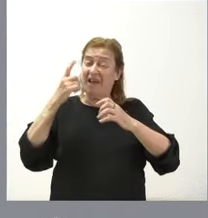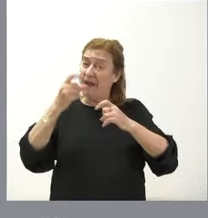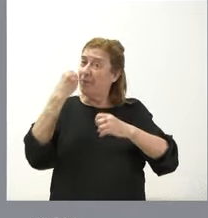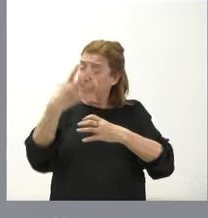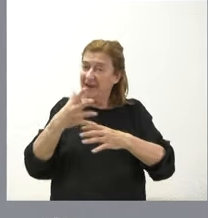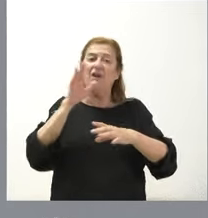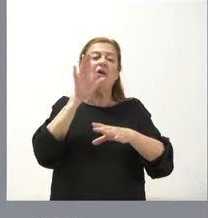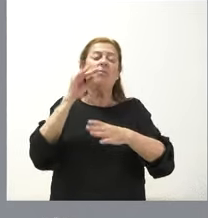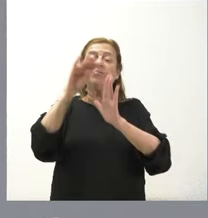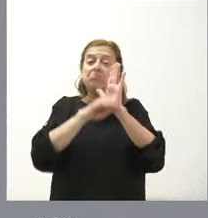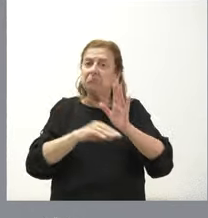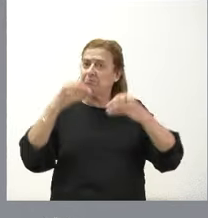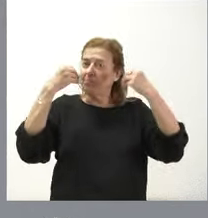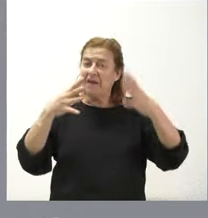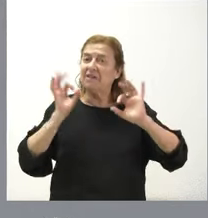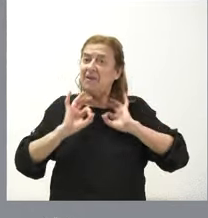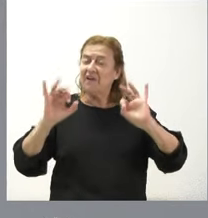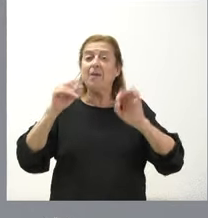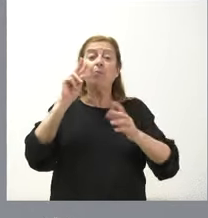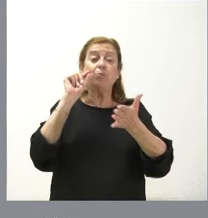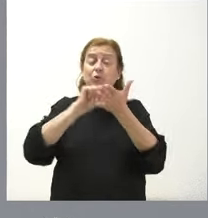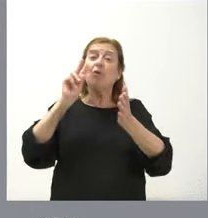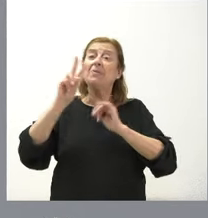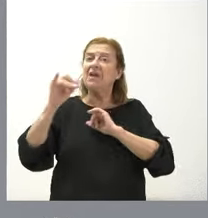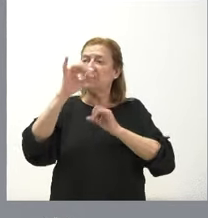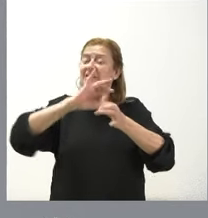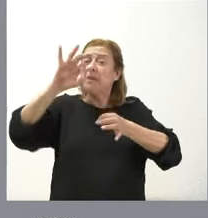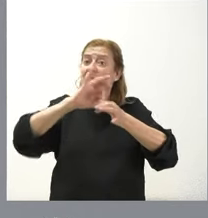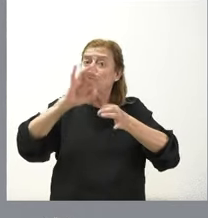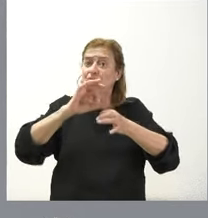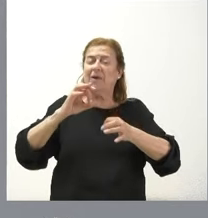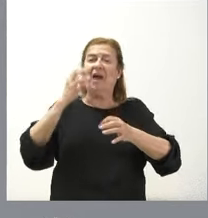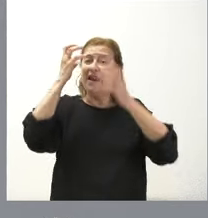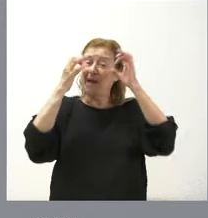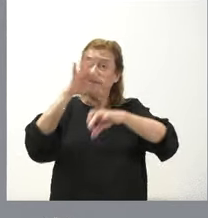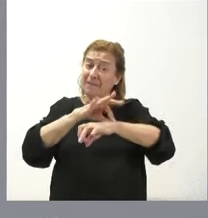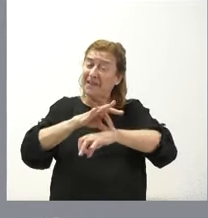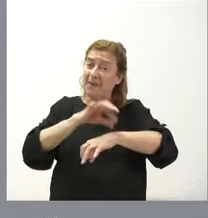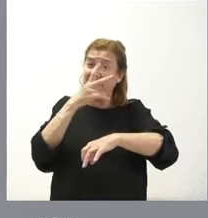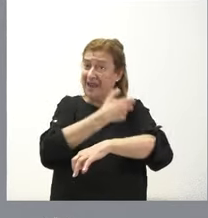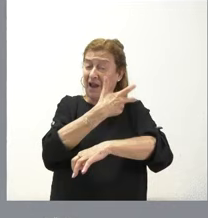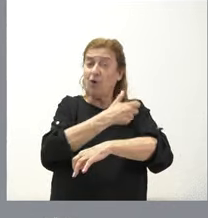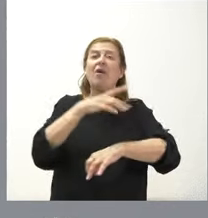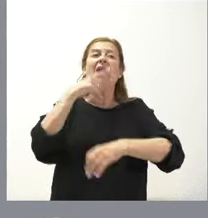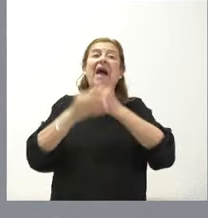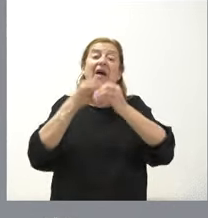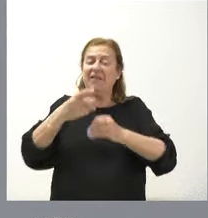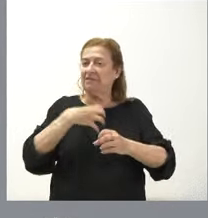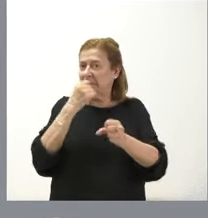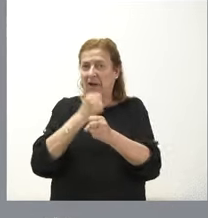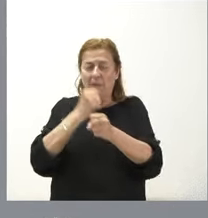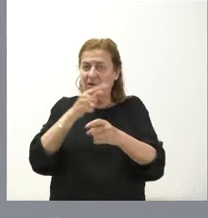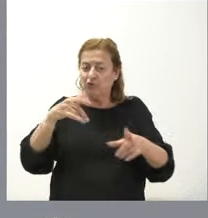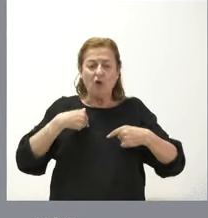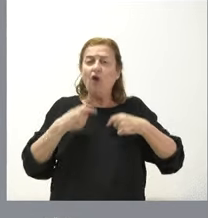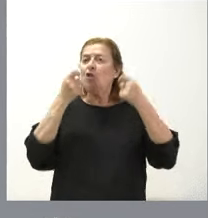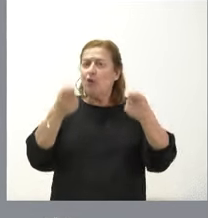competencias específicas. Y, desde ese punto de vista, hay unos servicios veterinarios en los que confiamos plenamente que realizan estas labores. Y nosotros otorgamos